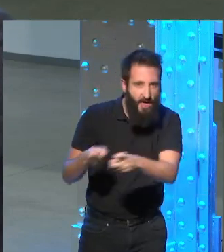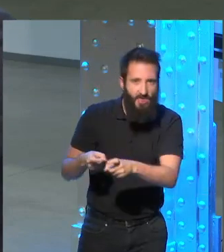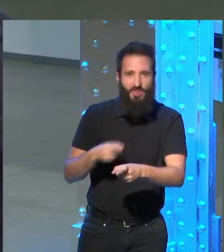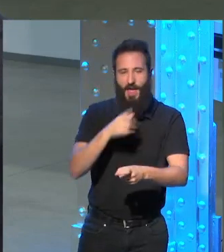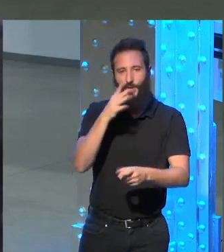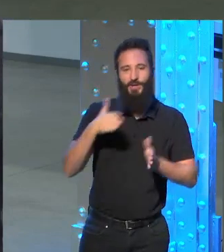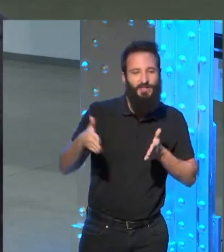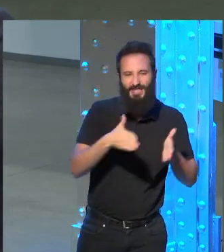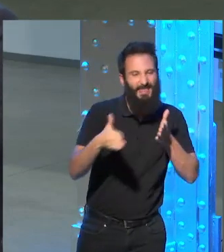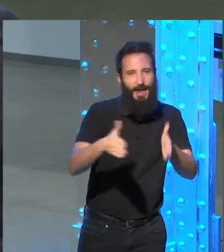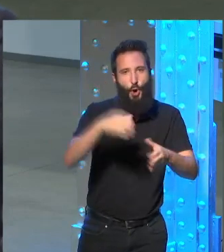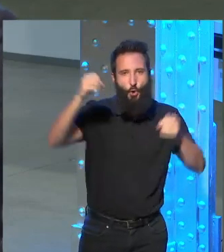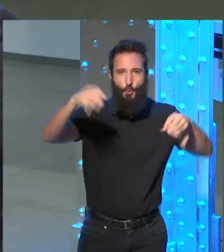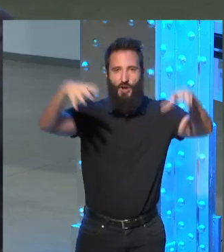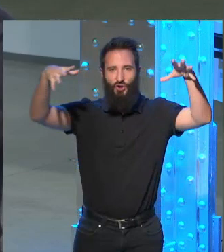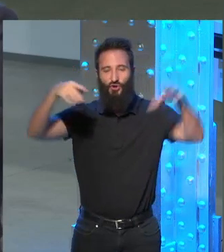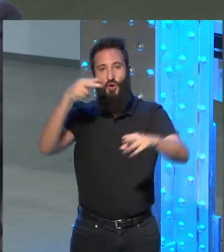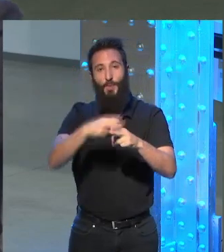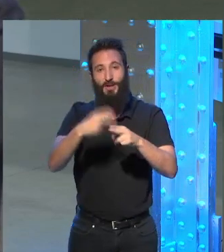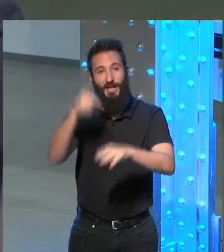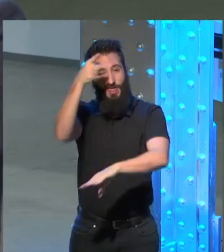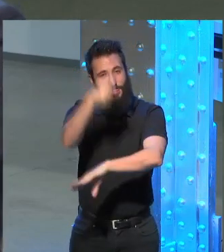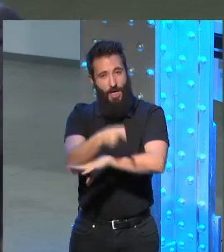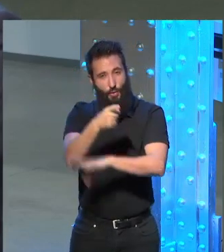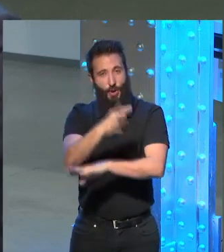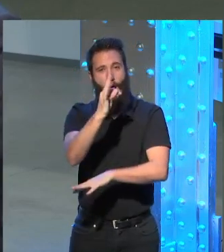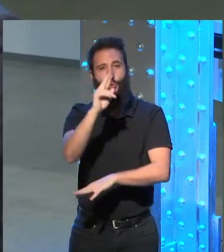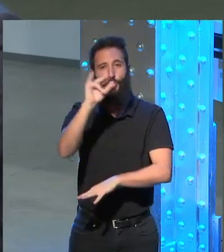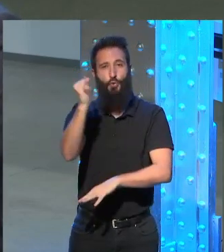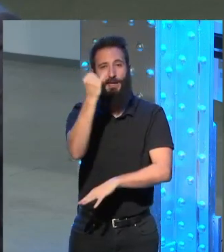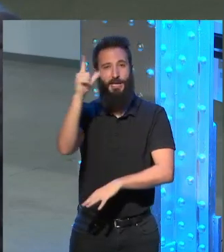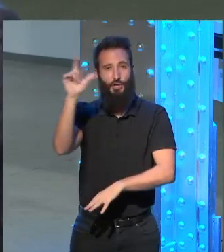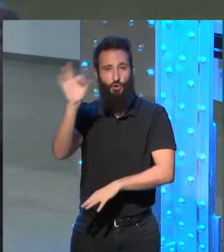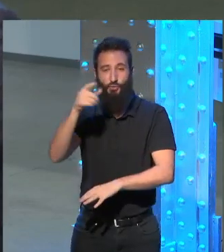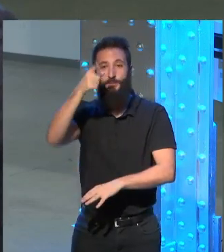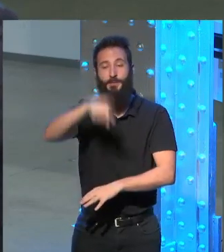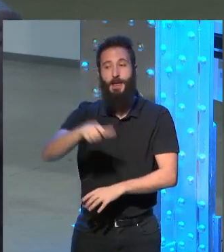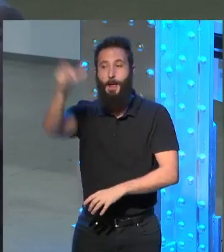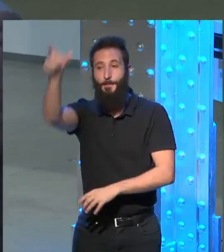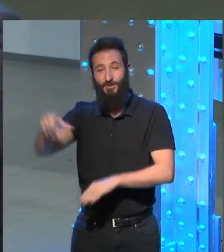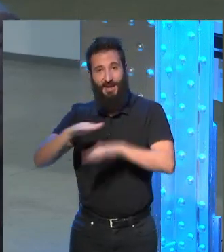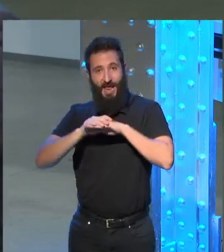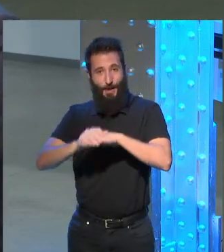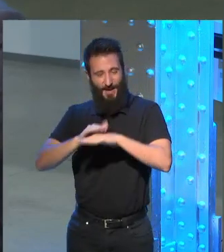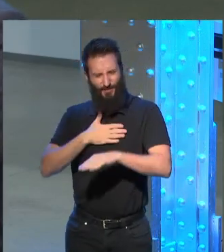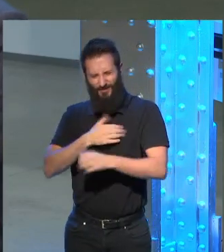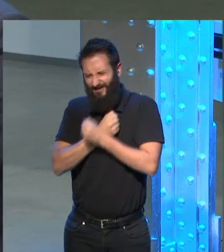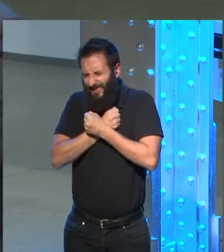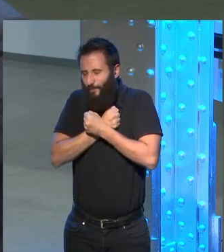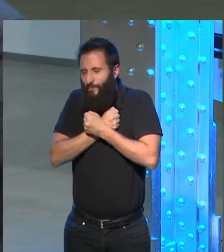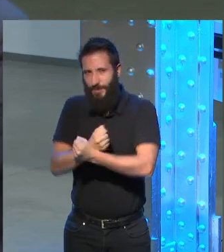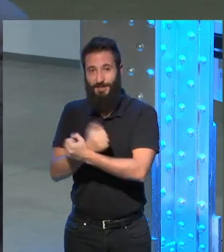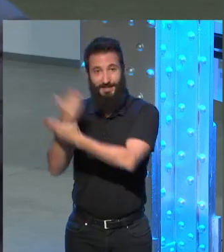luminoso de dictaduras de Odría de Trujillo invitamos a conversar a un amigo que yo quiero mucho